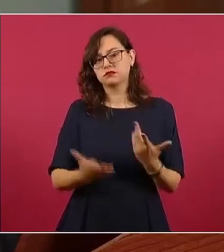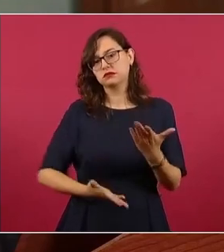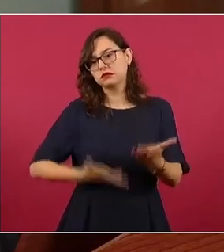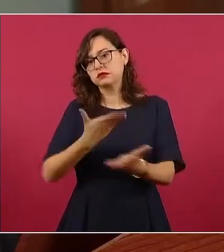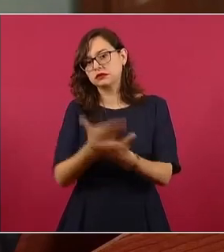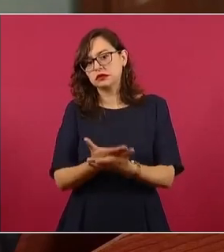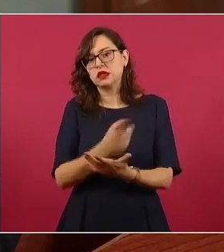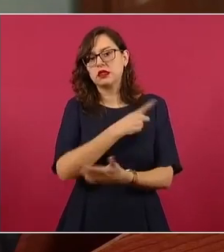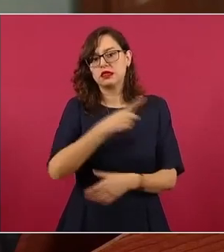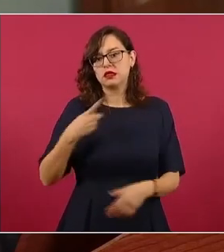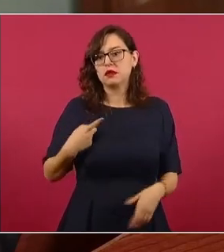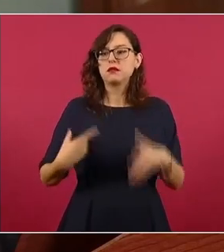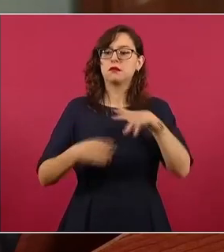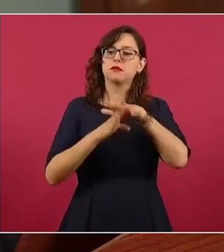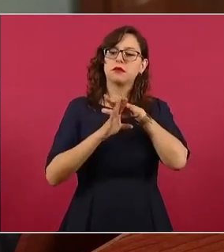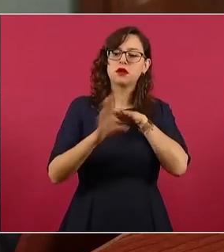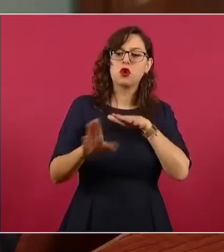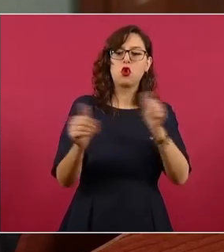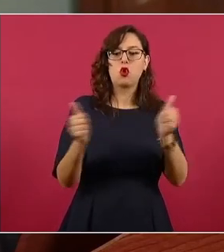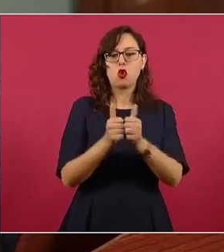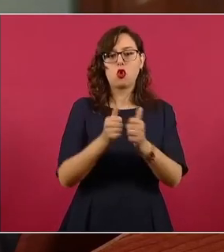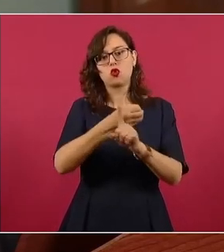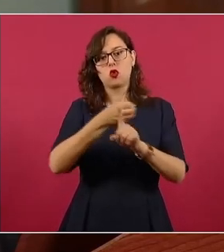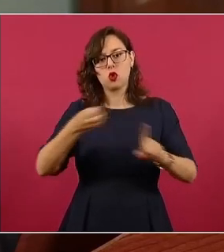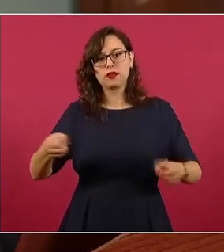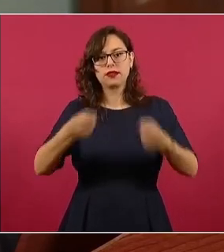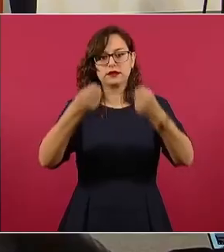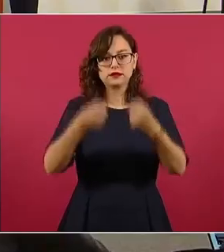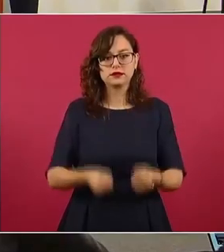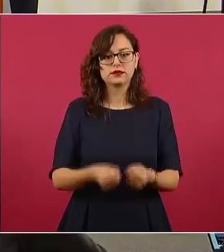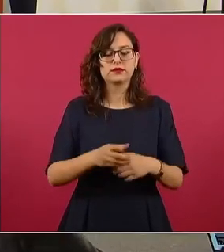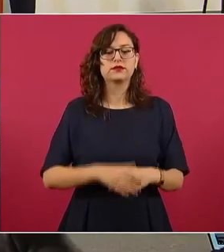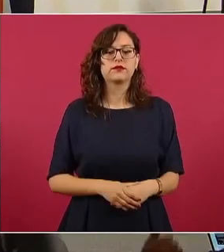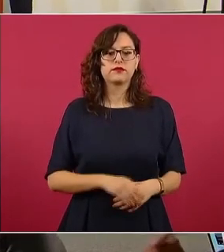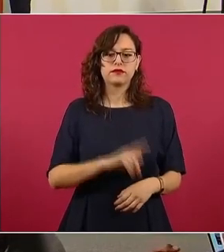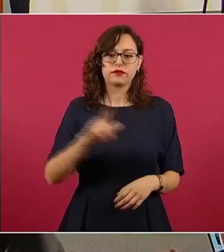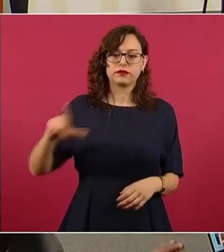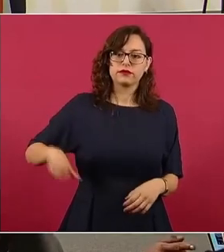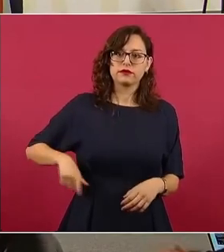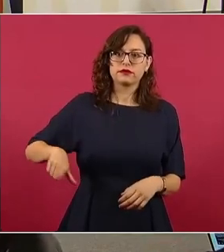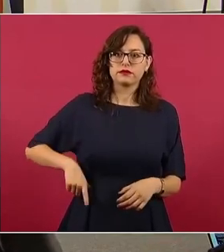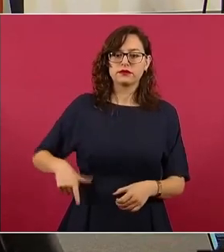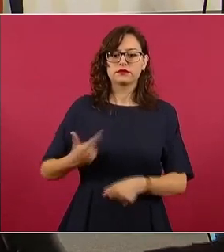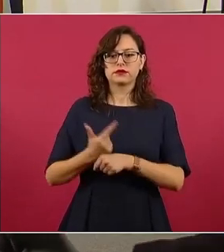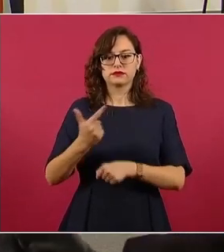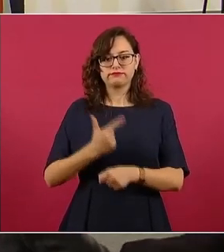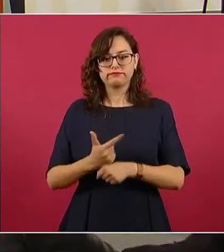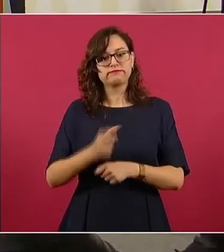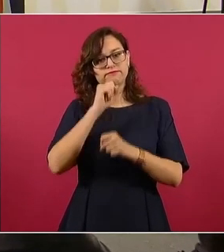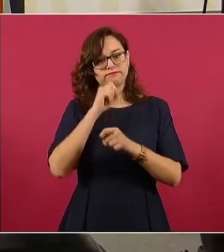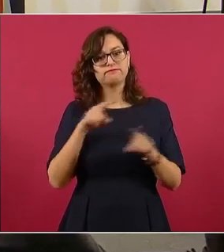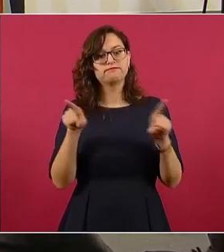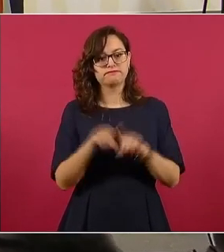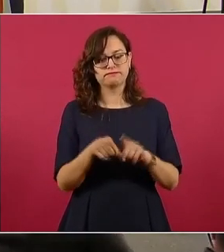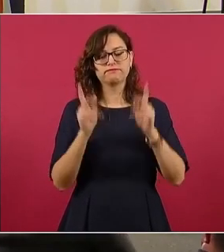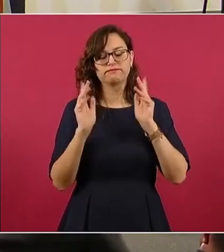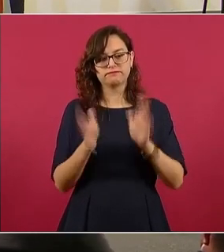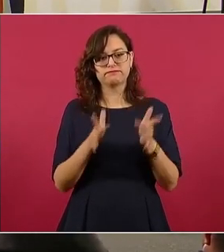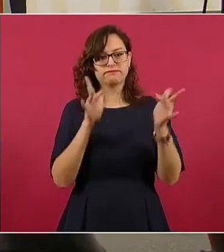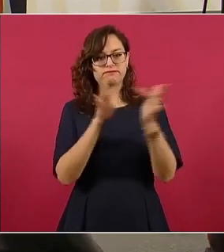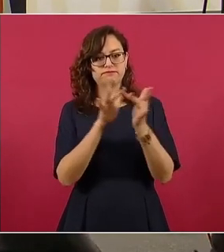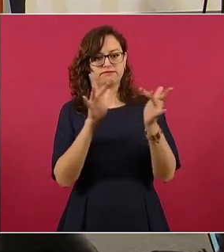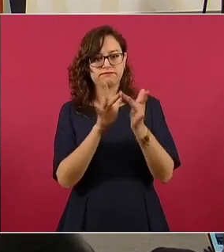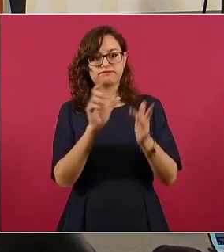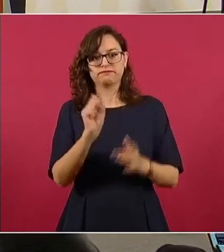segura. El gobierno de Guatemala también ha establecido comunicación con la